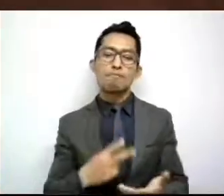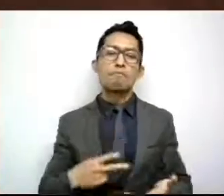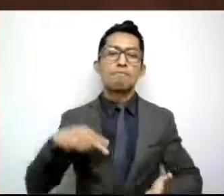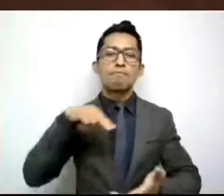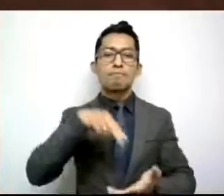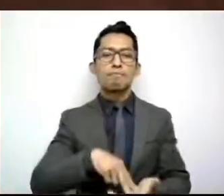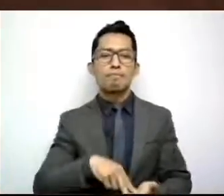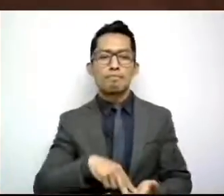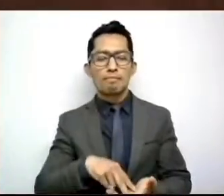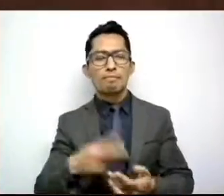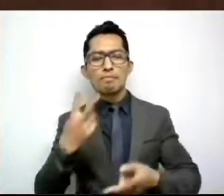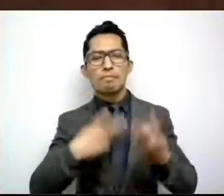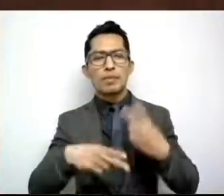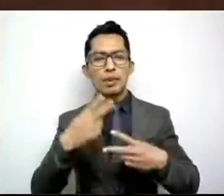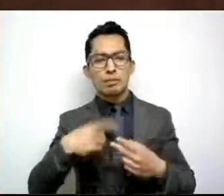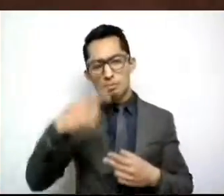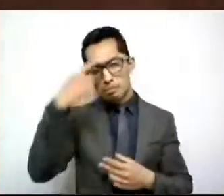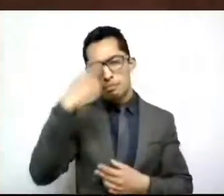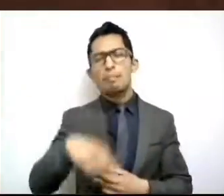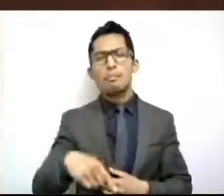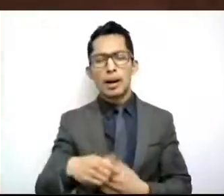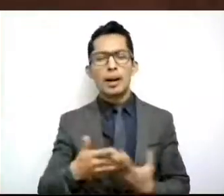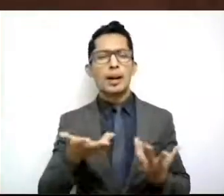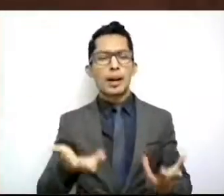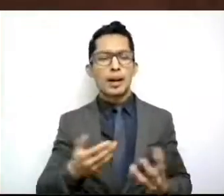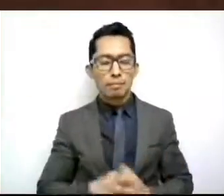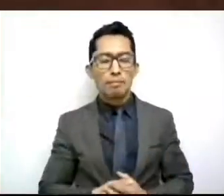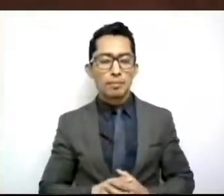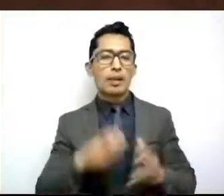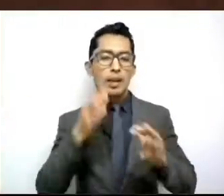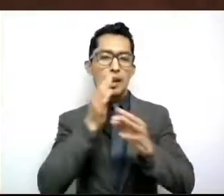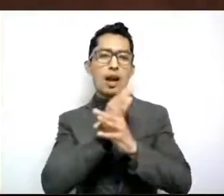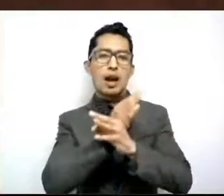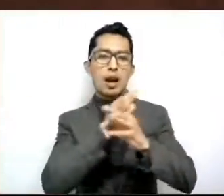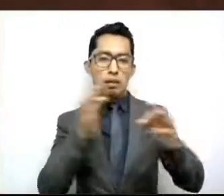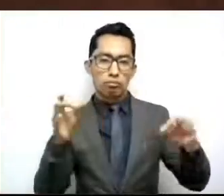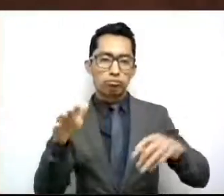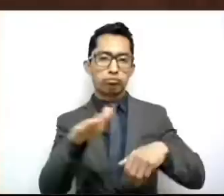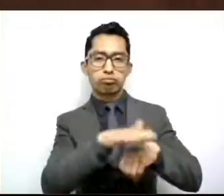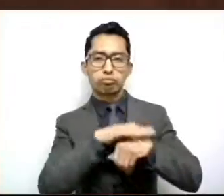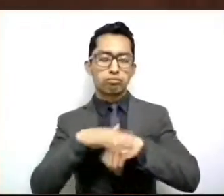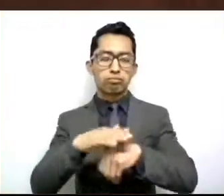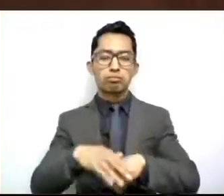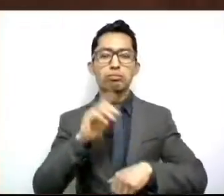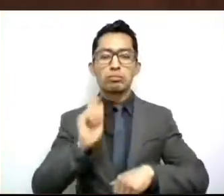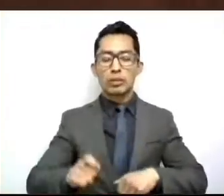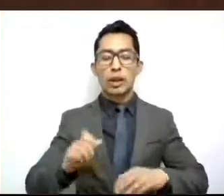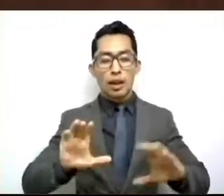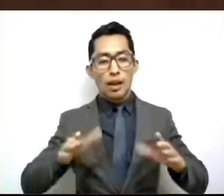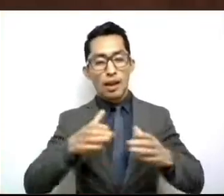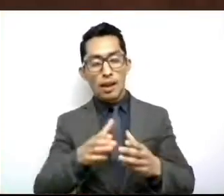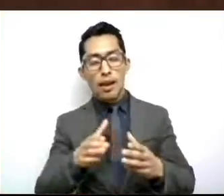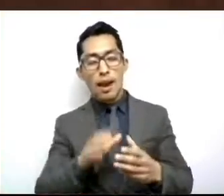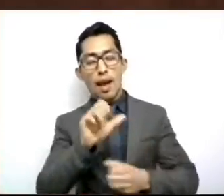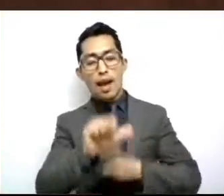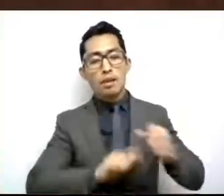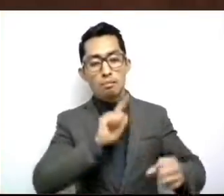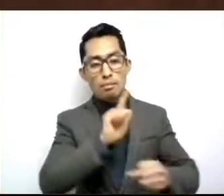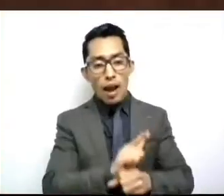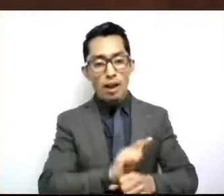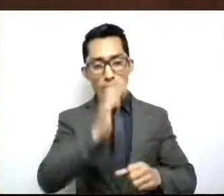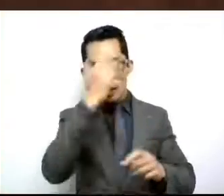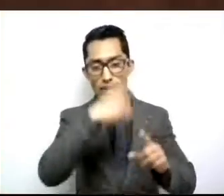para hacer de su conocimiento que el sector ganadero del Estado de